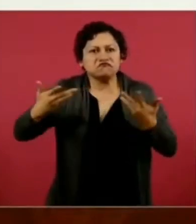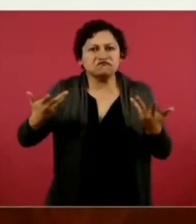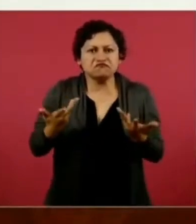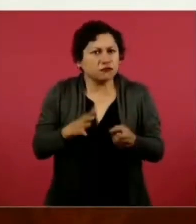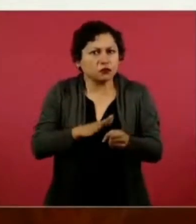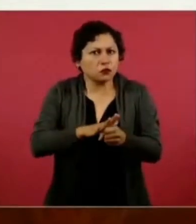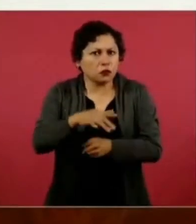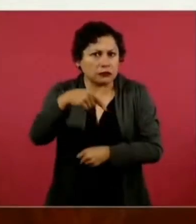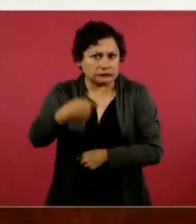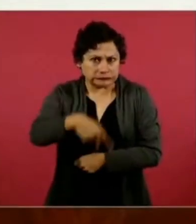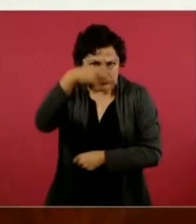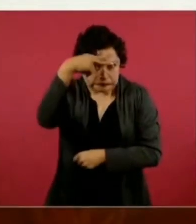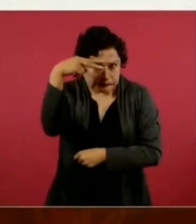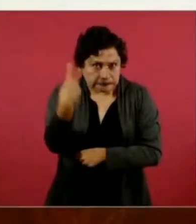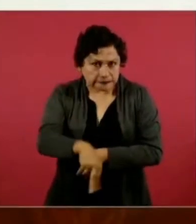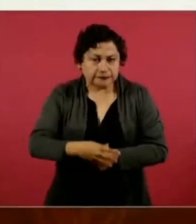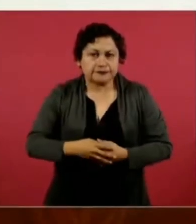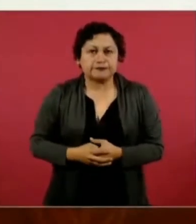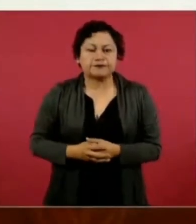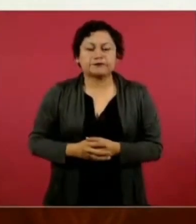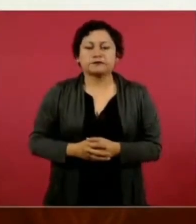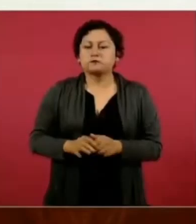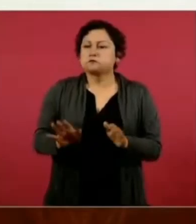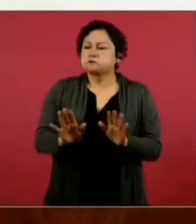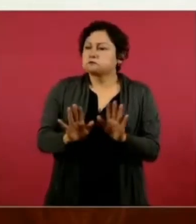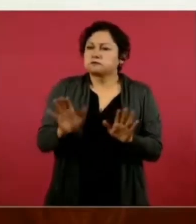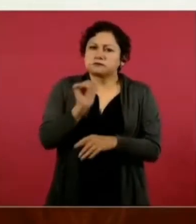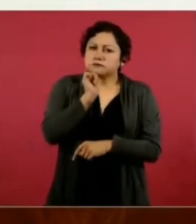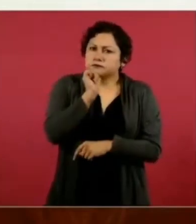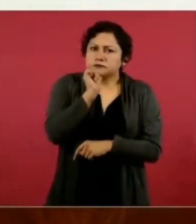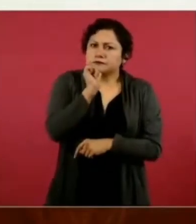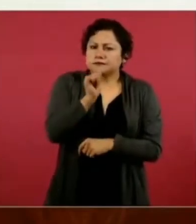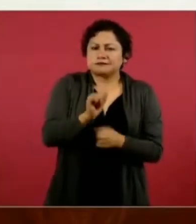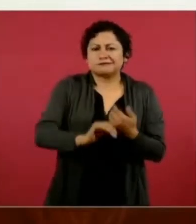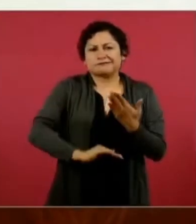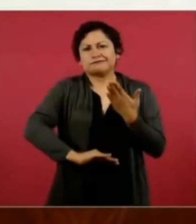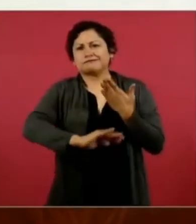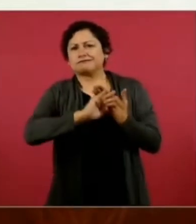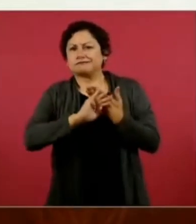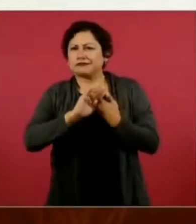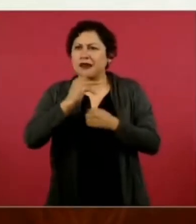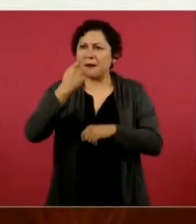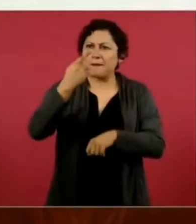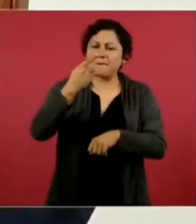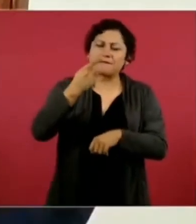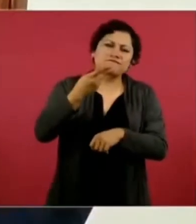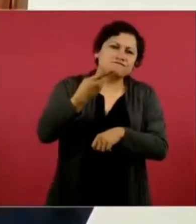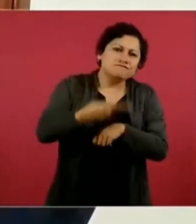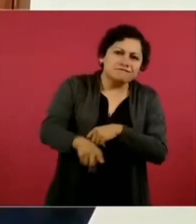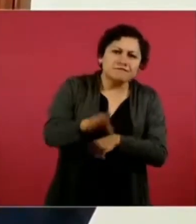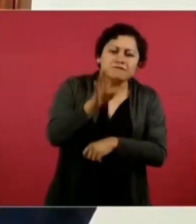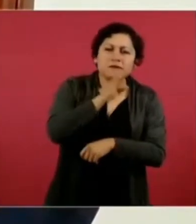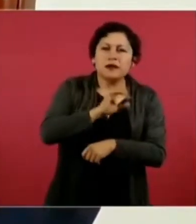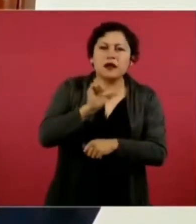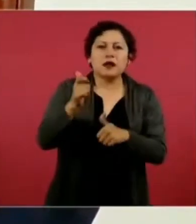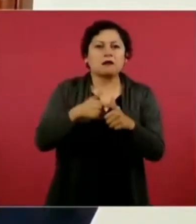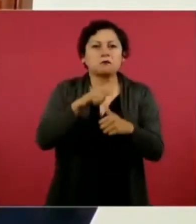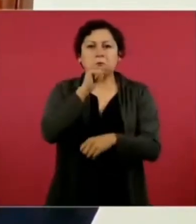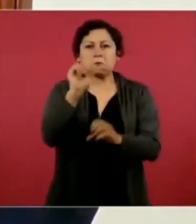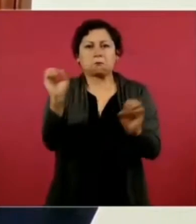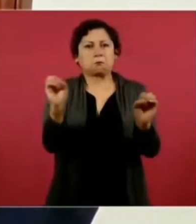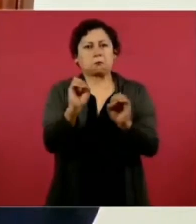Nada que pueda afectarnos, porque se tiene que transparentar todo,